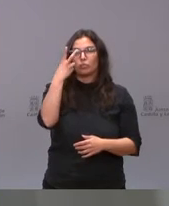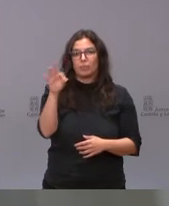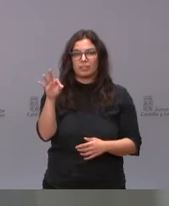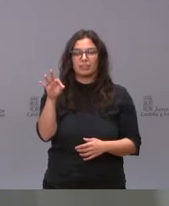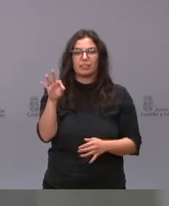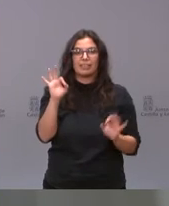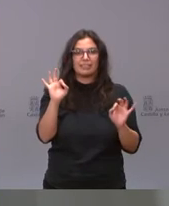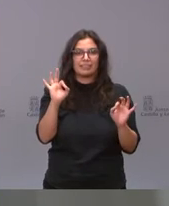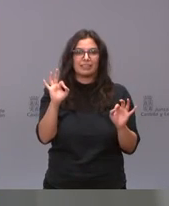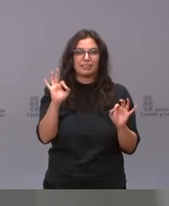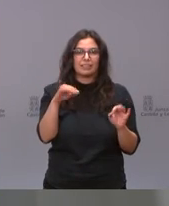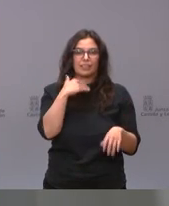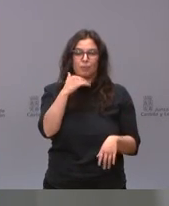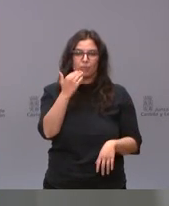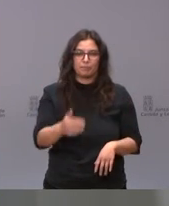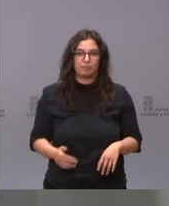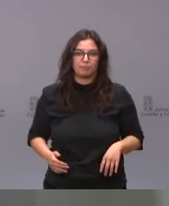en Zamora.